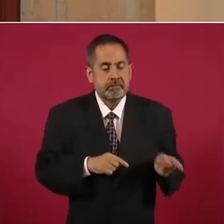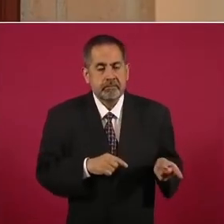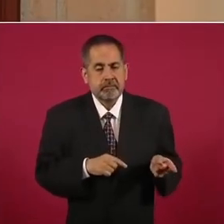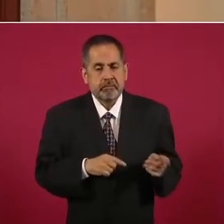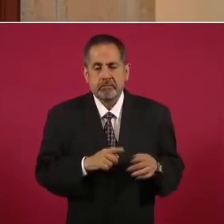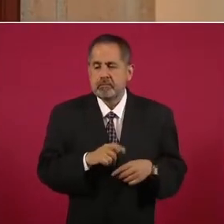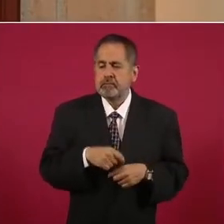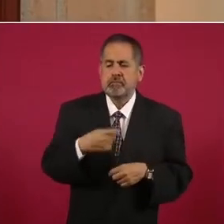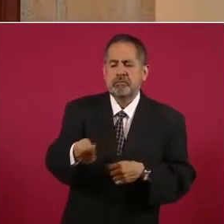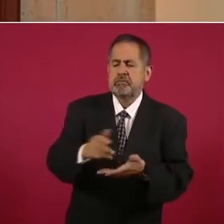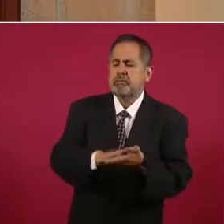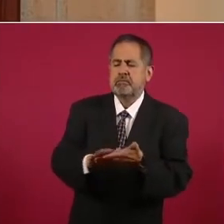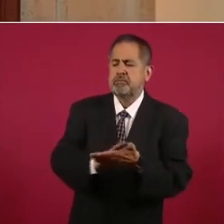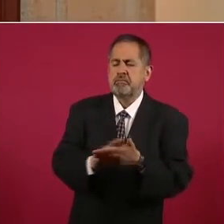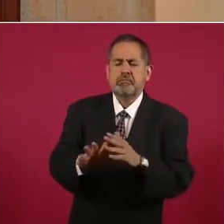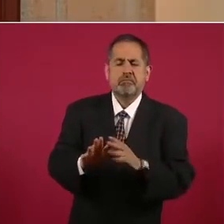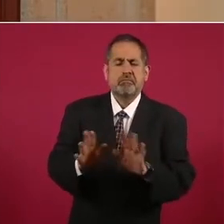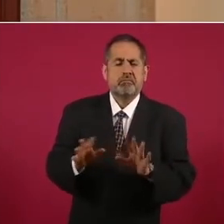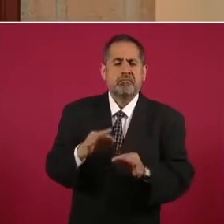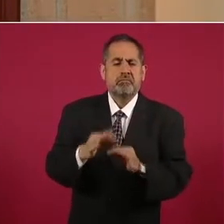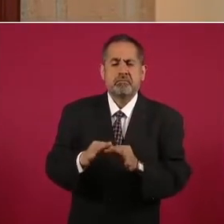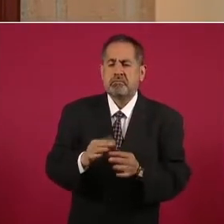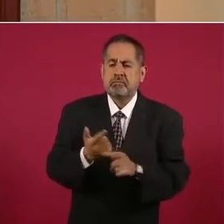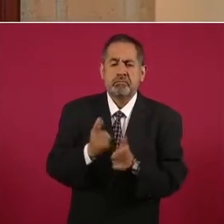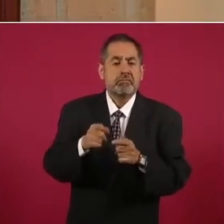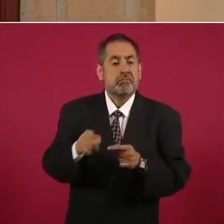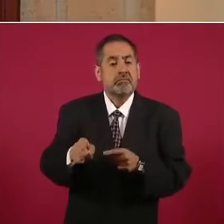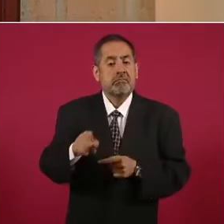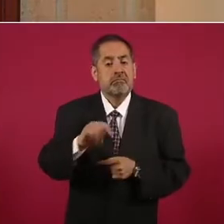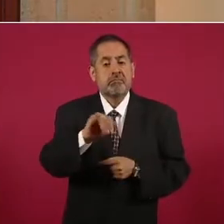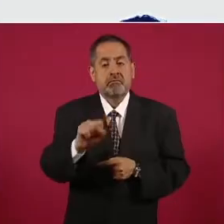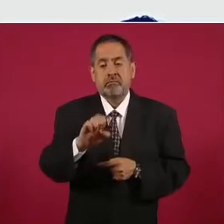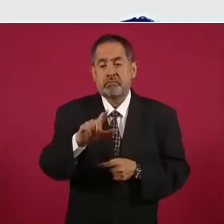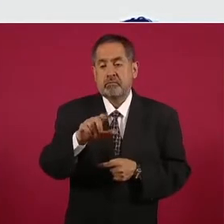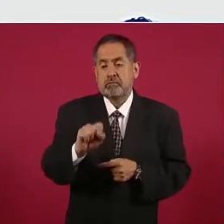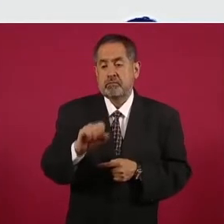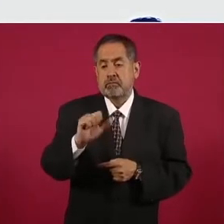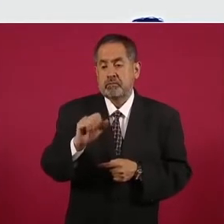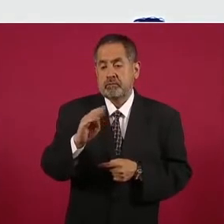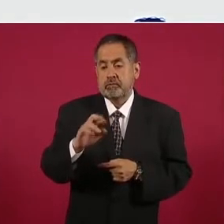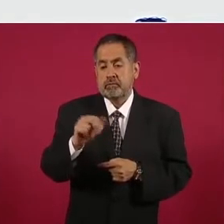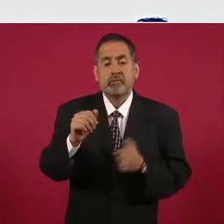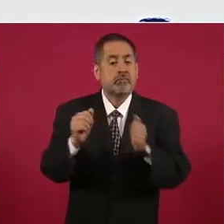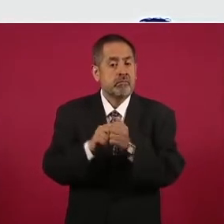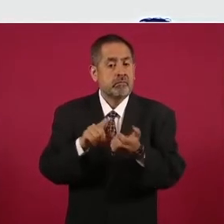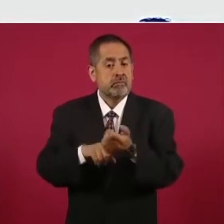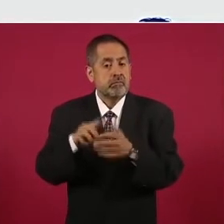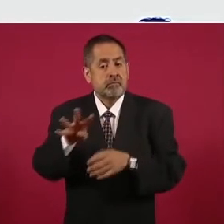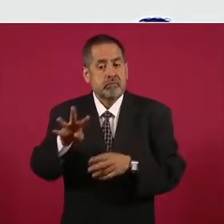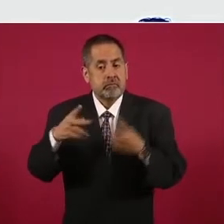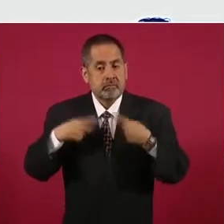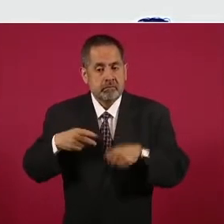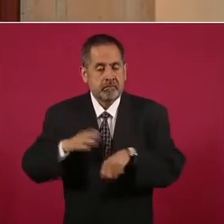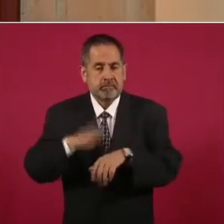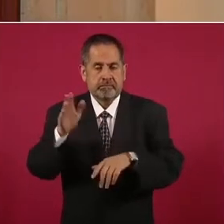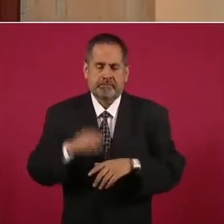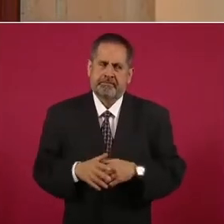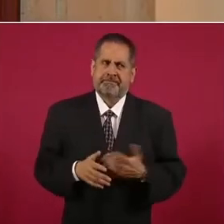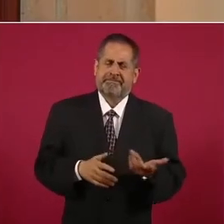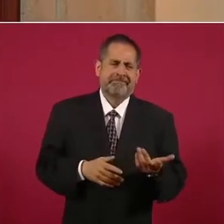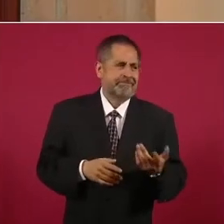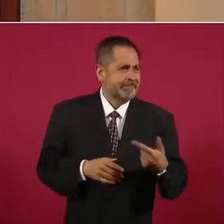absolución en primera instancia de José Luis Abarca y 19 personas más. Esto se va a impugnar